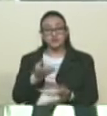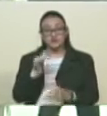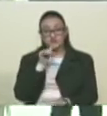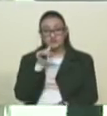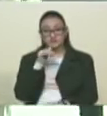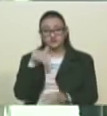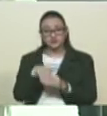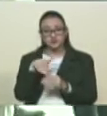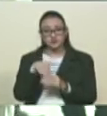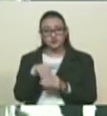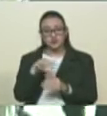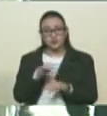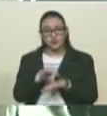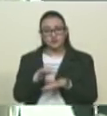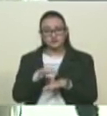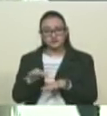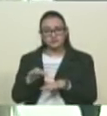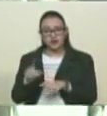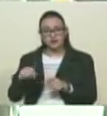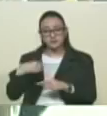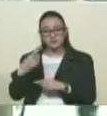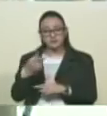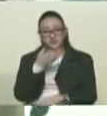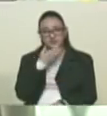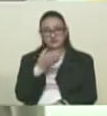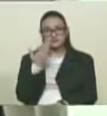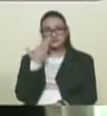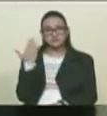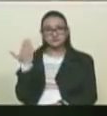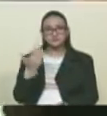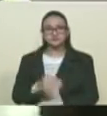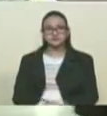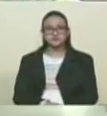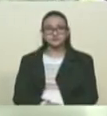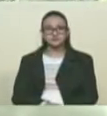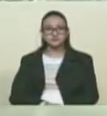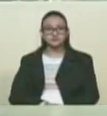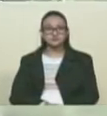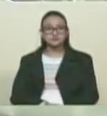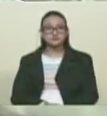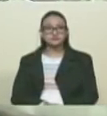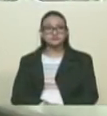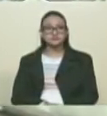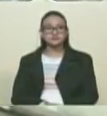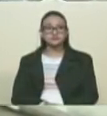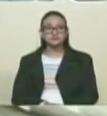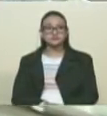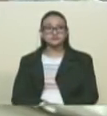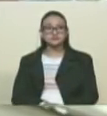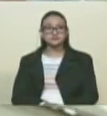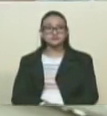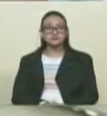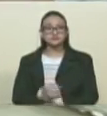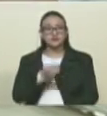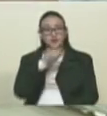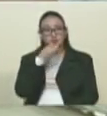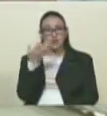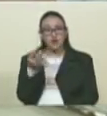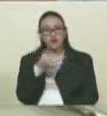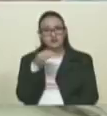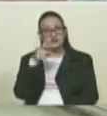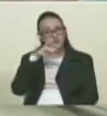las elecciones municipales pautadas para el próximo mes de diciembre adelante. Muy buenas tardes al pueblo de Venezuela.